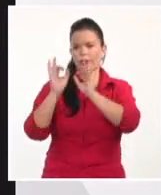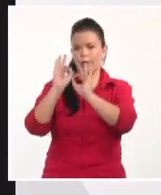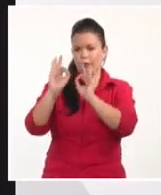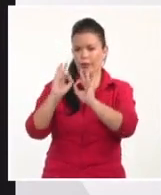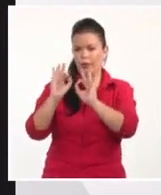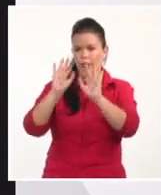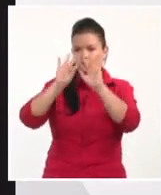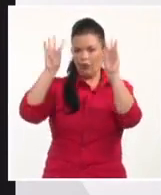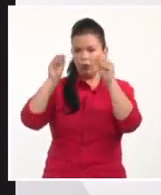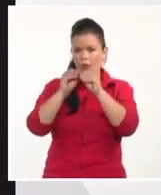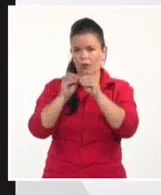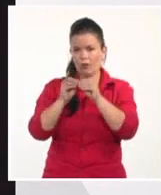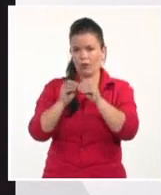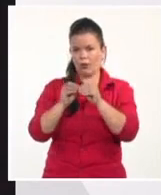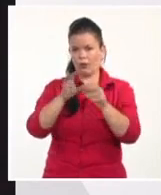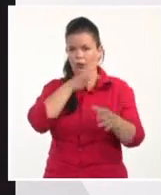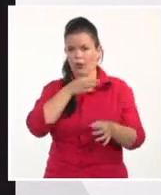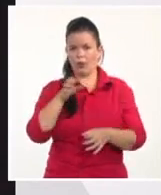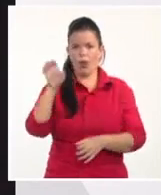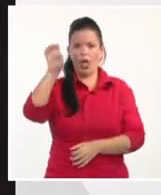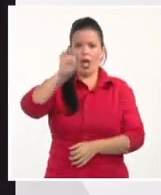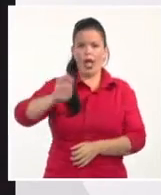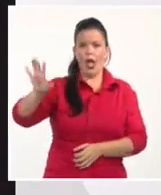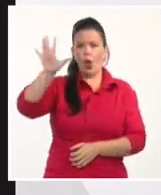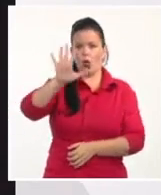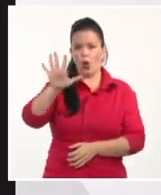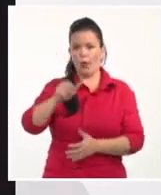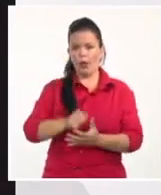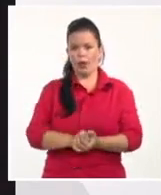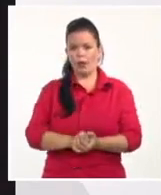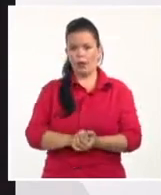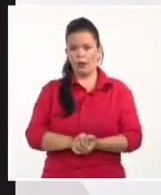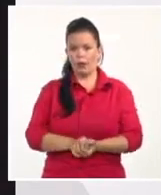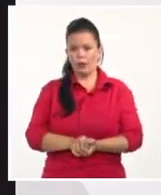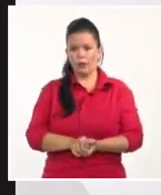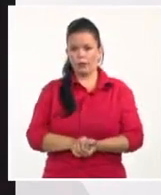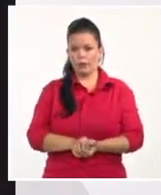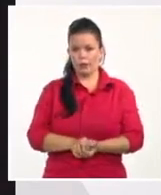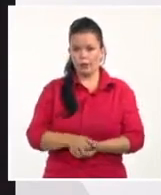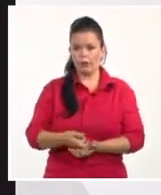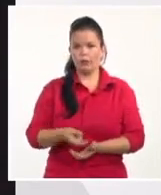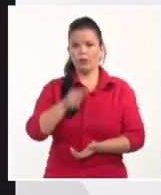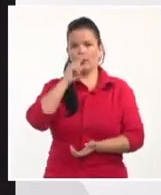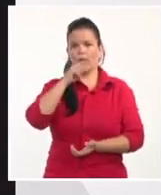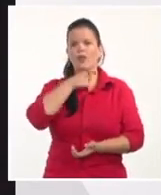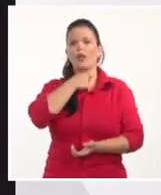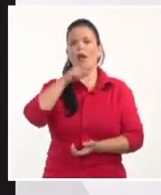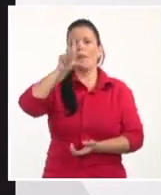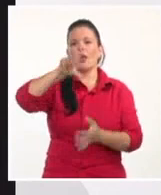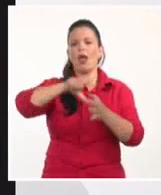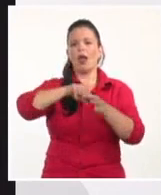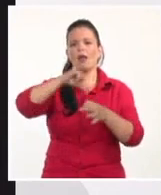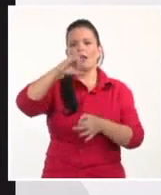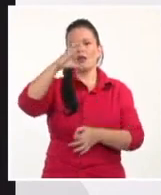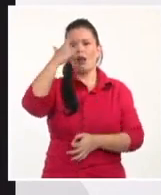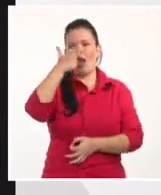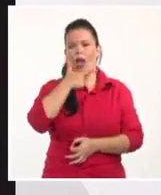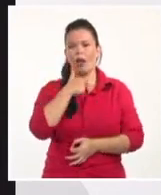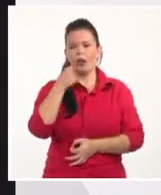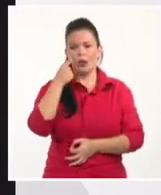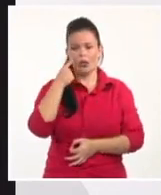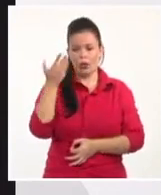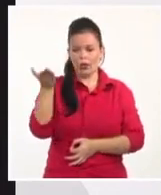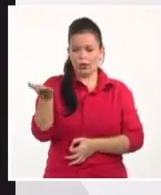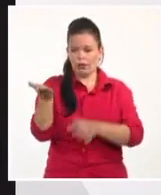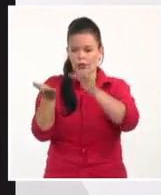Bélgica, que es el país de Europa con la población más parecida a Cuba, y vemos que los datos de Cuba son 15 veces mejor que los de Bélgica, o